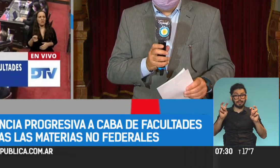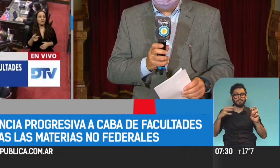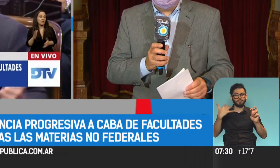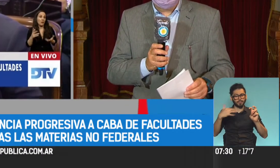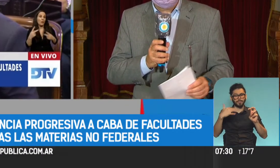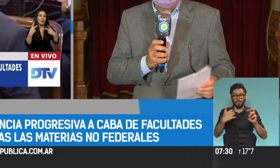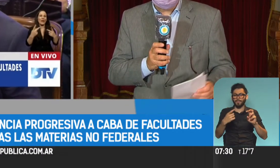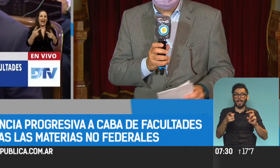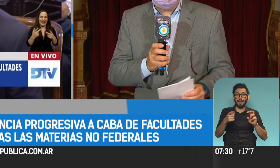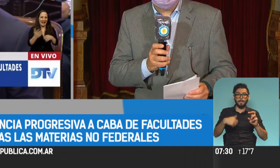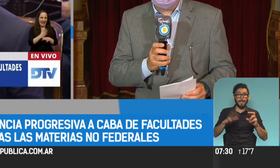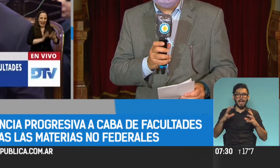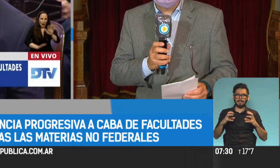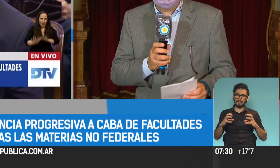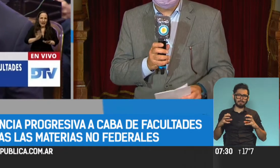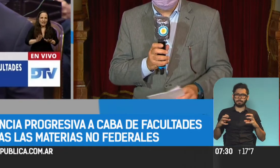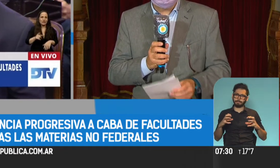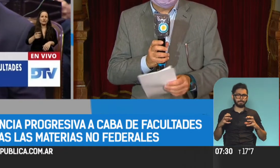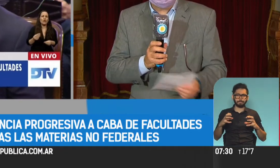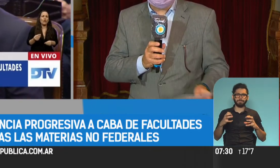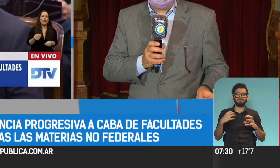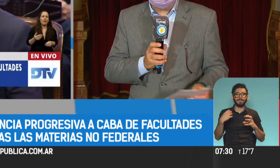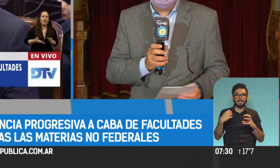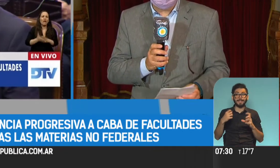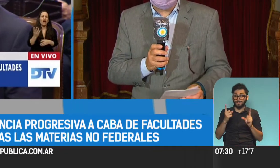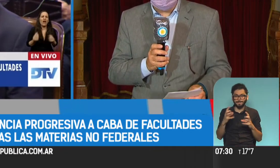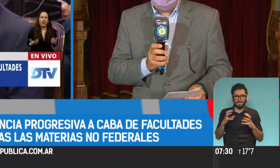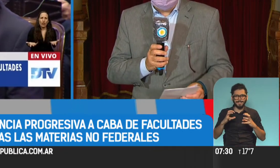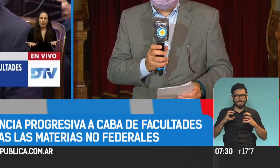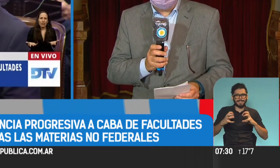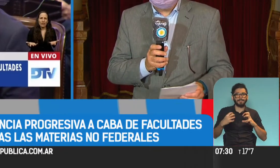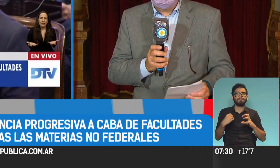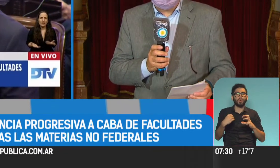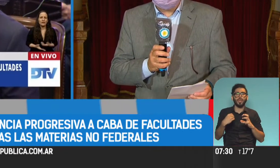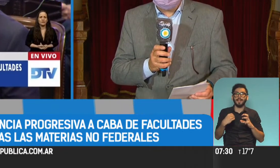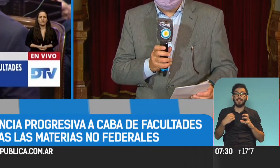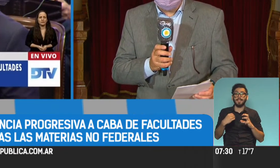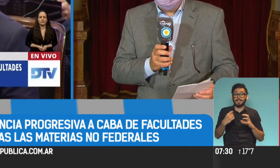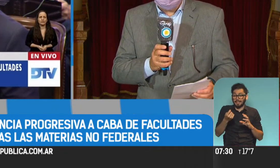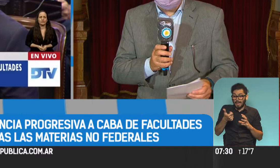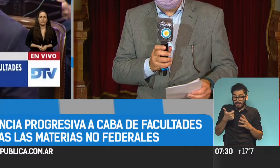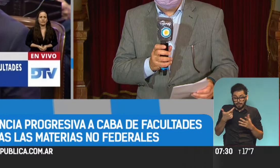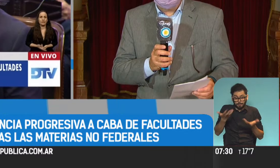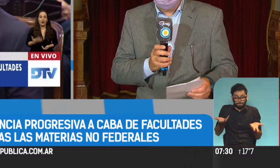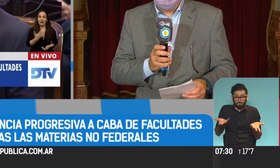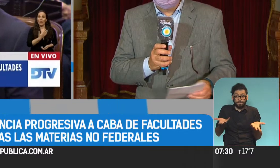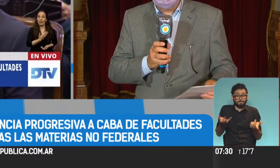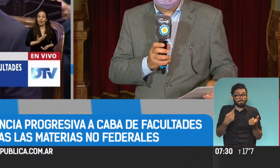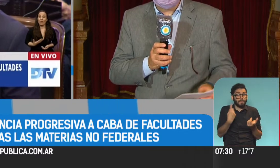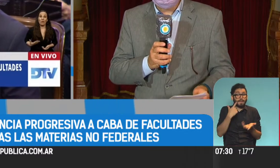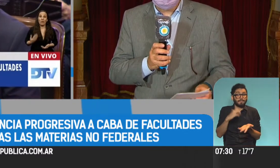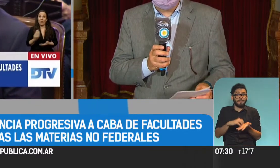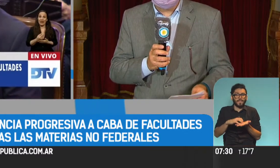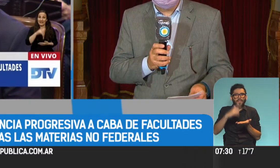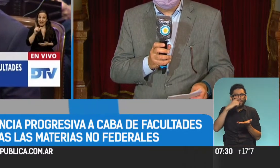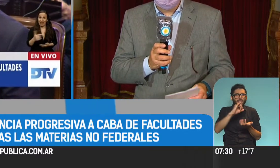mayor fricción entre oficialismo y oposición y lo sigue generando porque estamos casi ya esperando los últimos